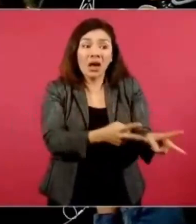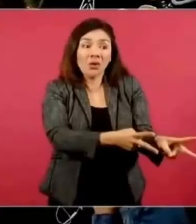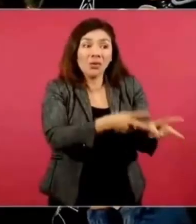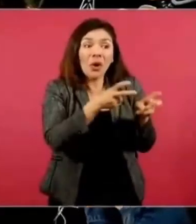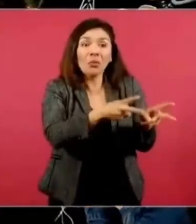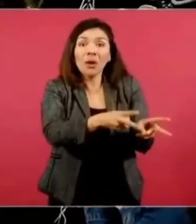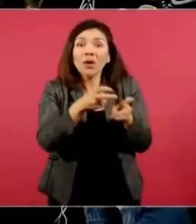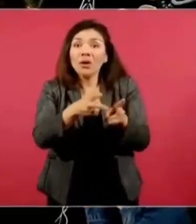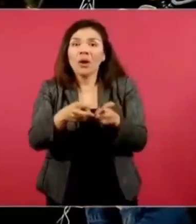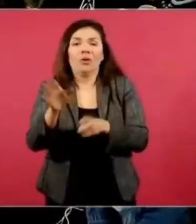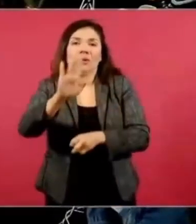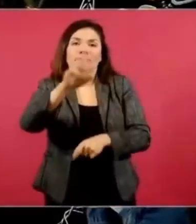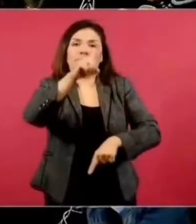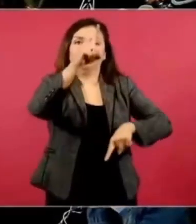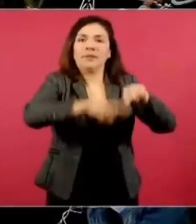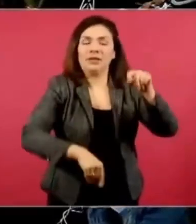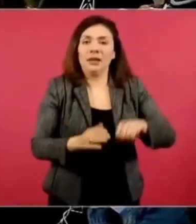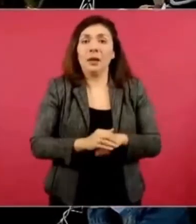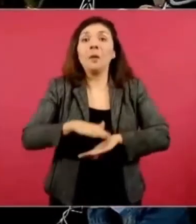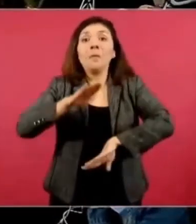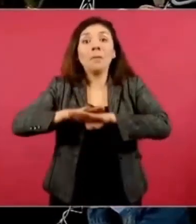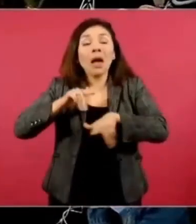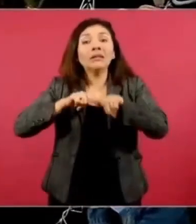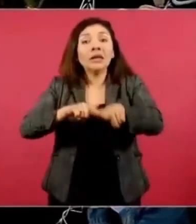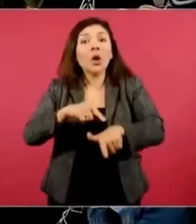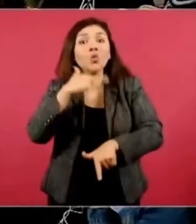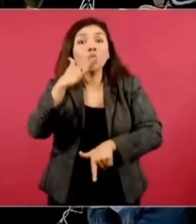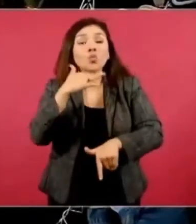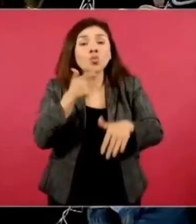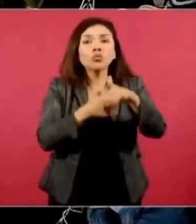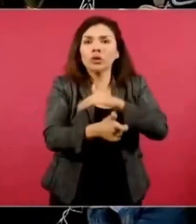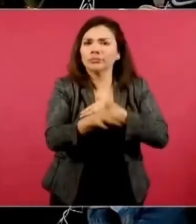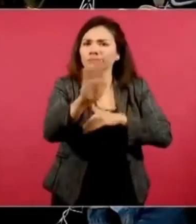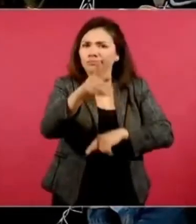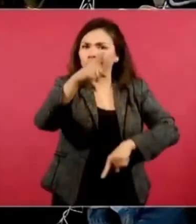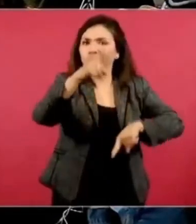que continúe la corrupción. Aquí están los datos.